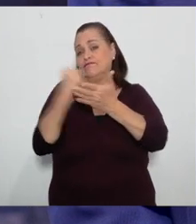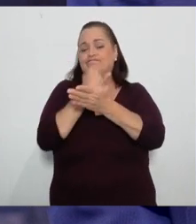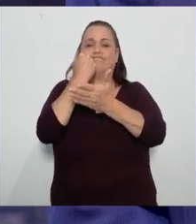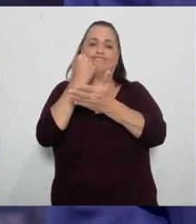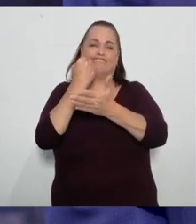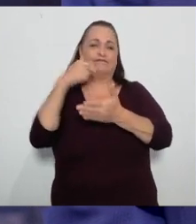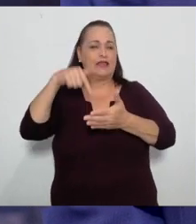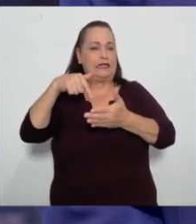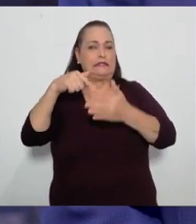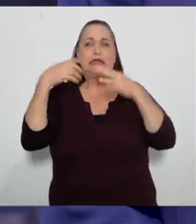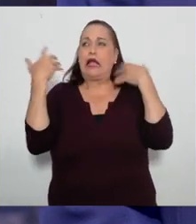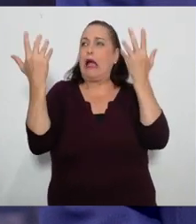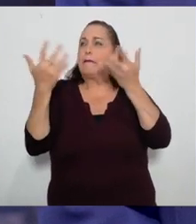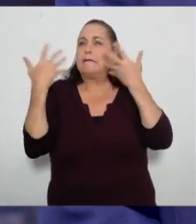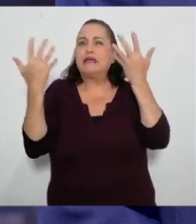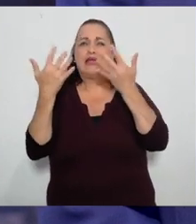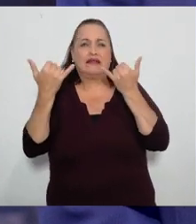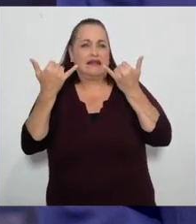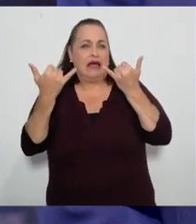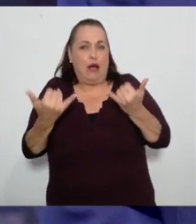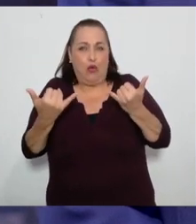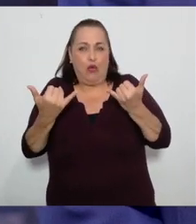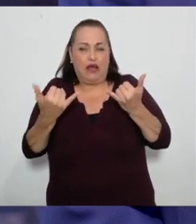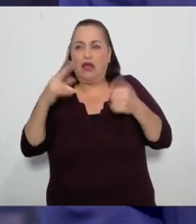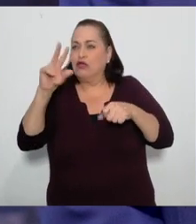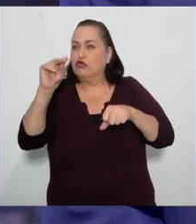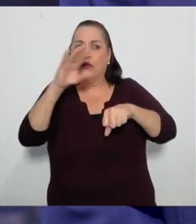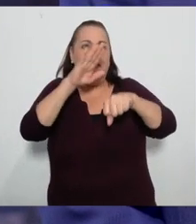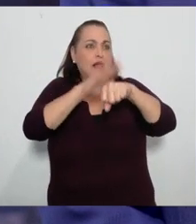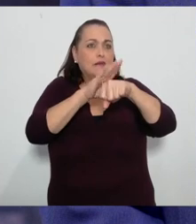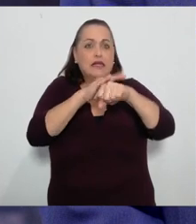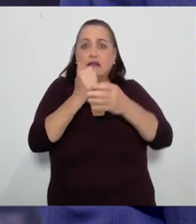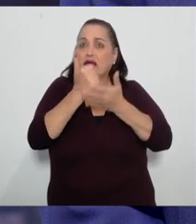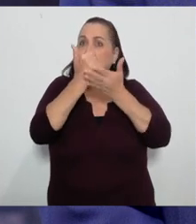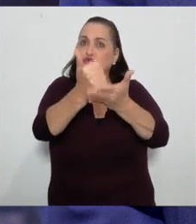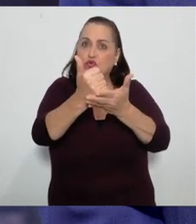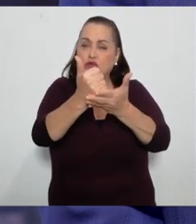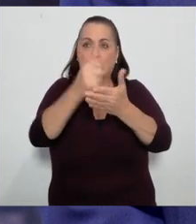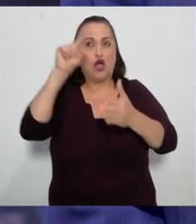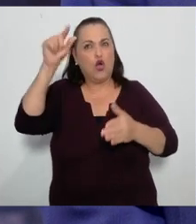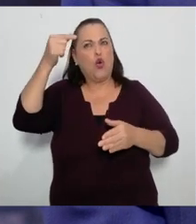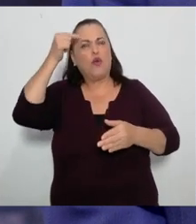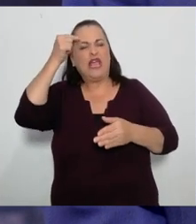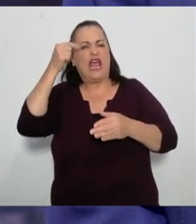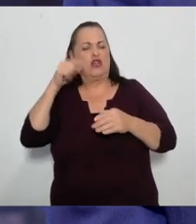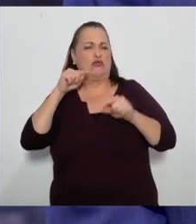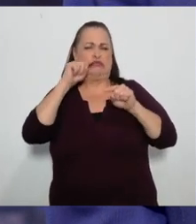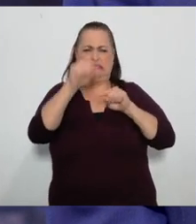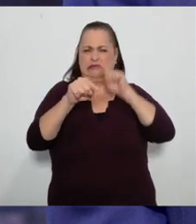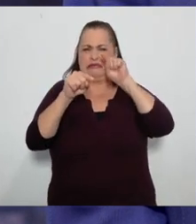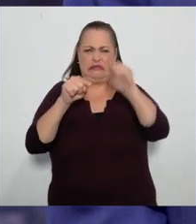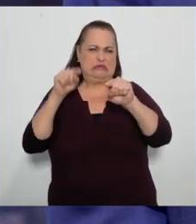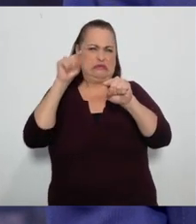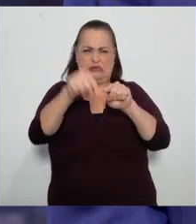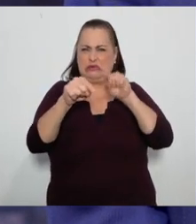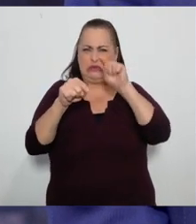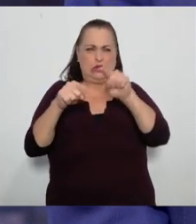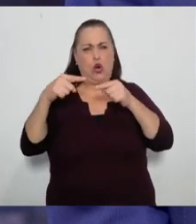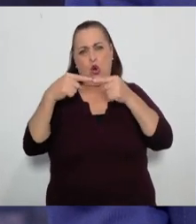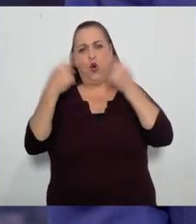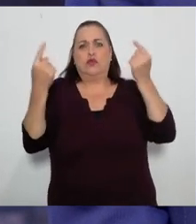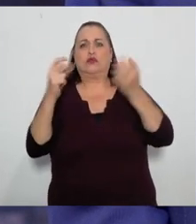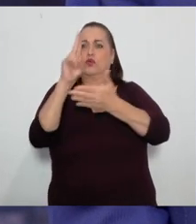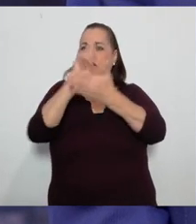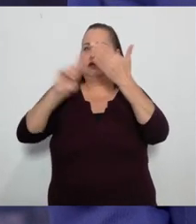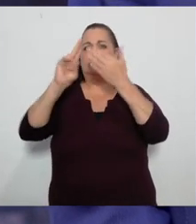nos encontramos en un ambiente donde en vez de permitirnos cooperar, el gobierno lanza ataques constantes contra